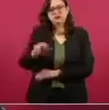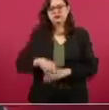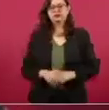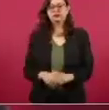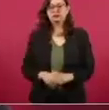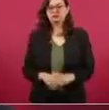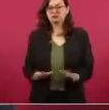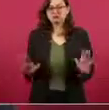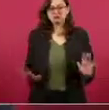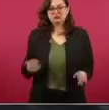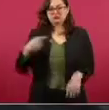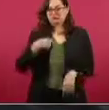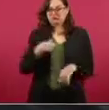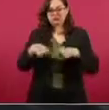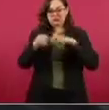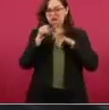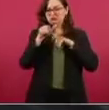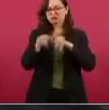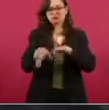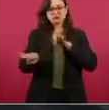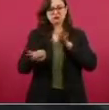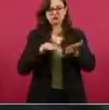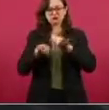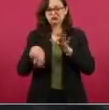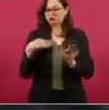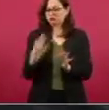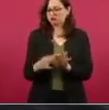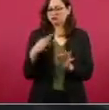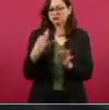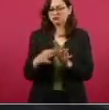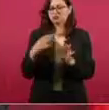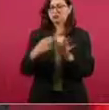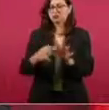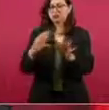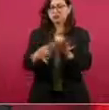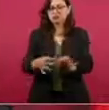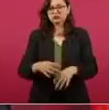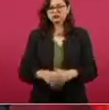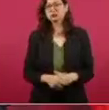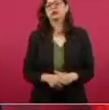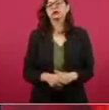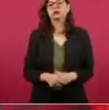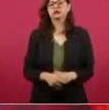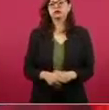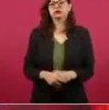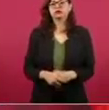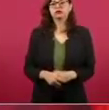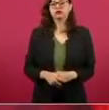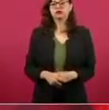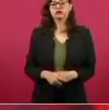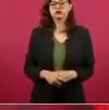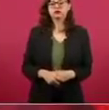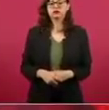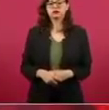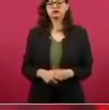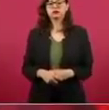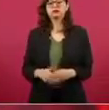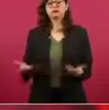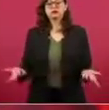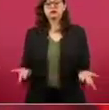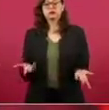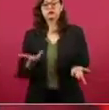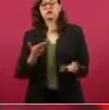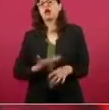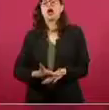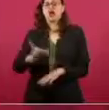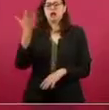Yo hasta públicamente le agradecí, eso lo digo